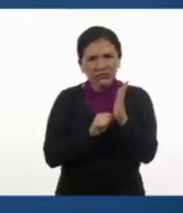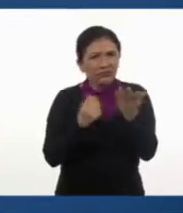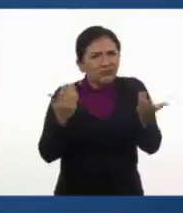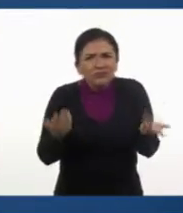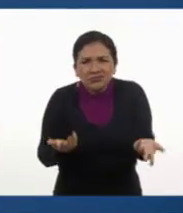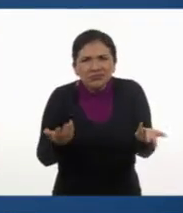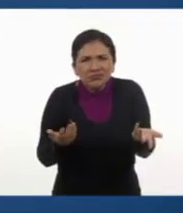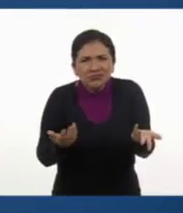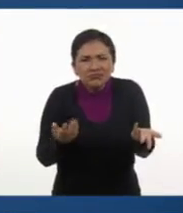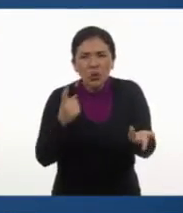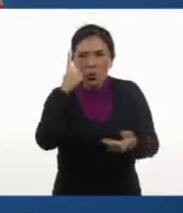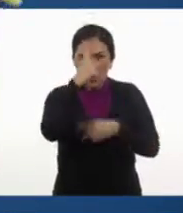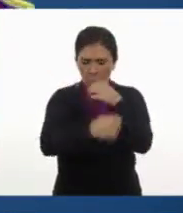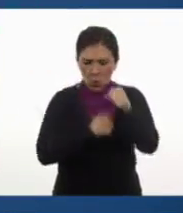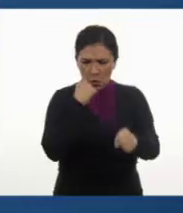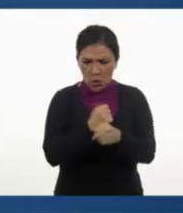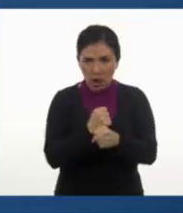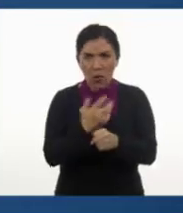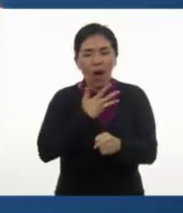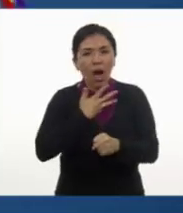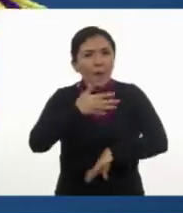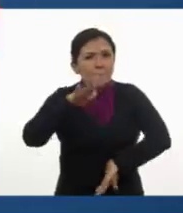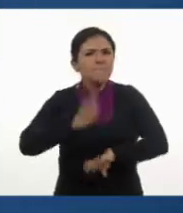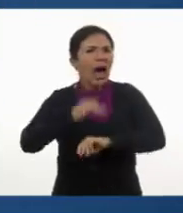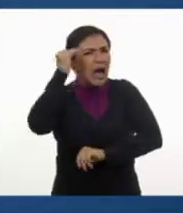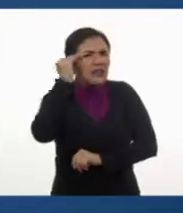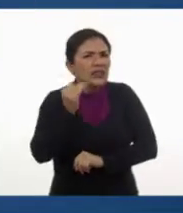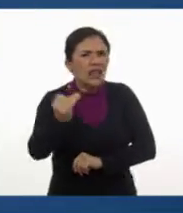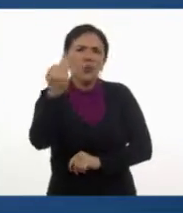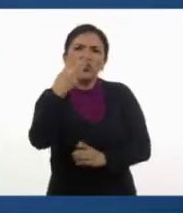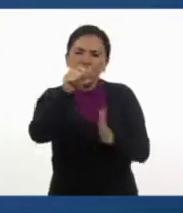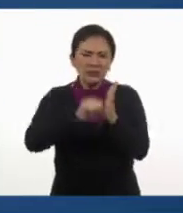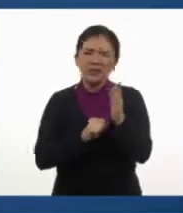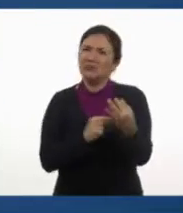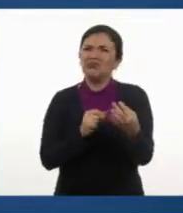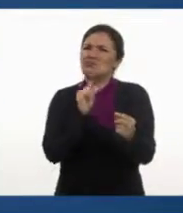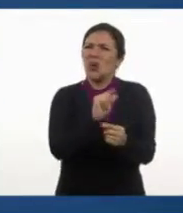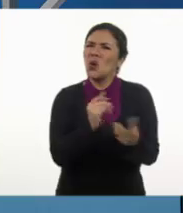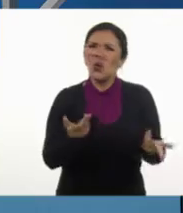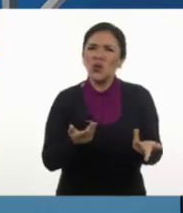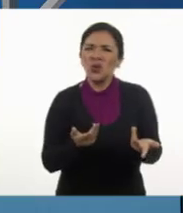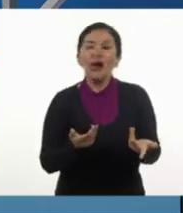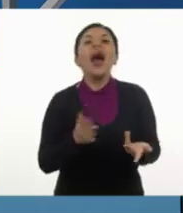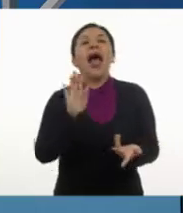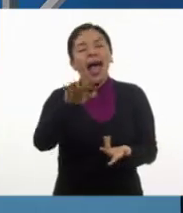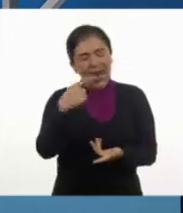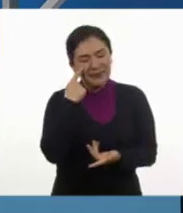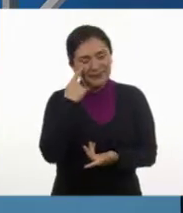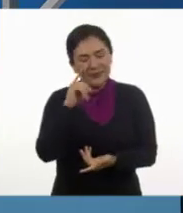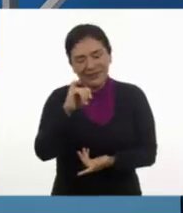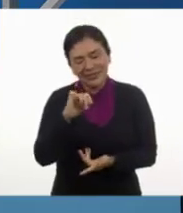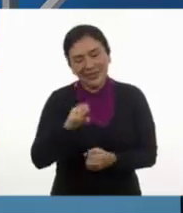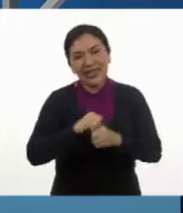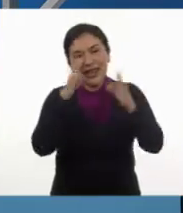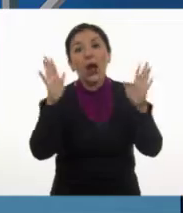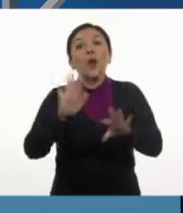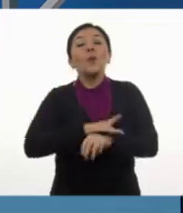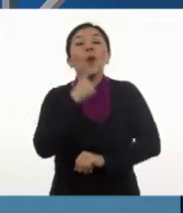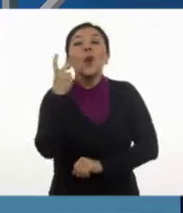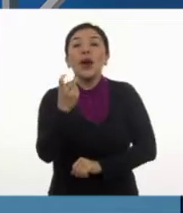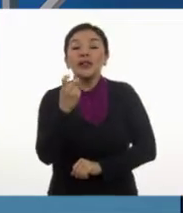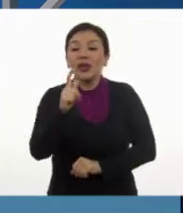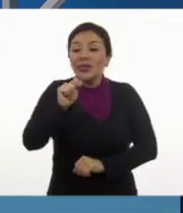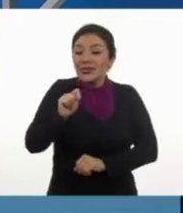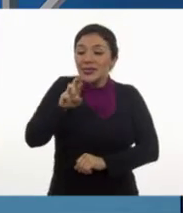Sí, en todo el año hay mucho más de tres meses, maestra. Ah, claro. Por eso